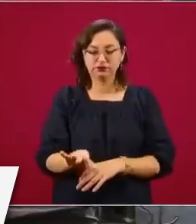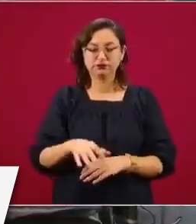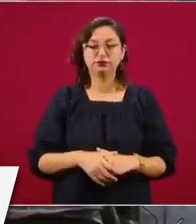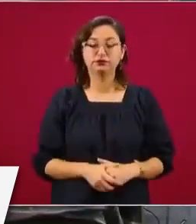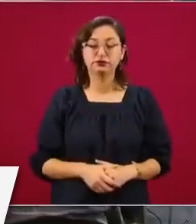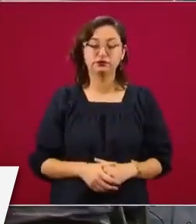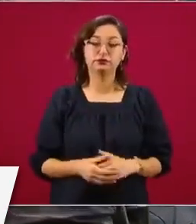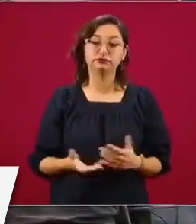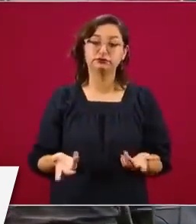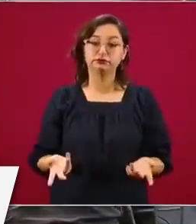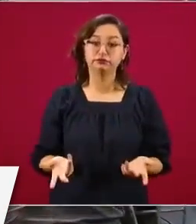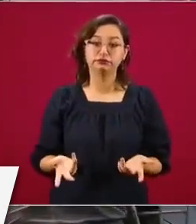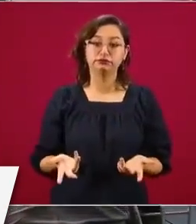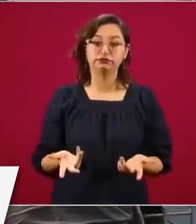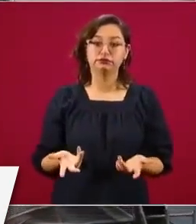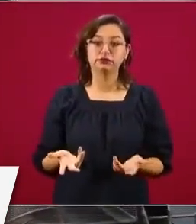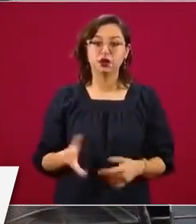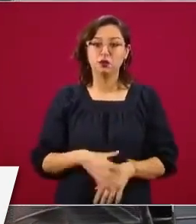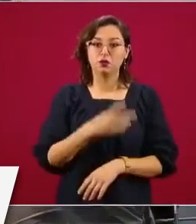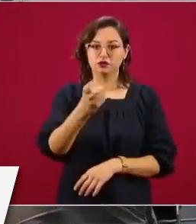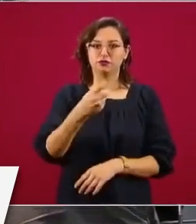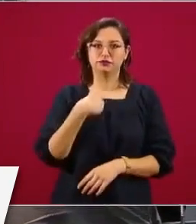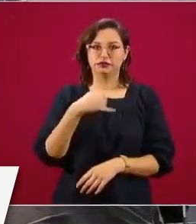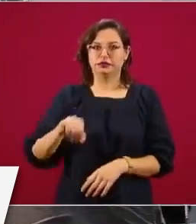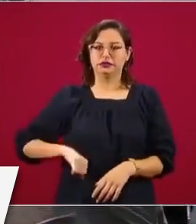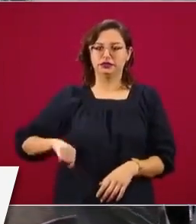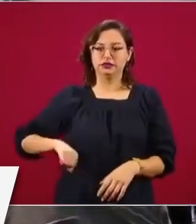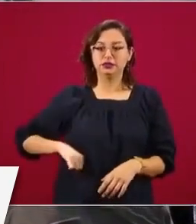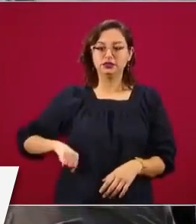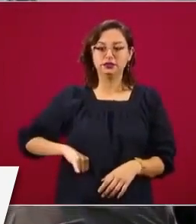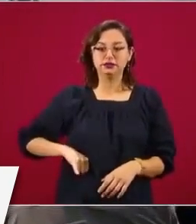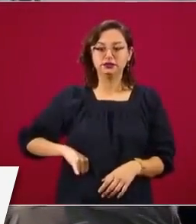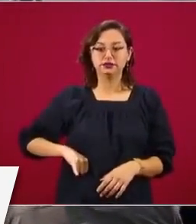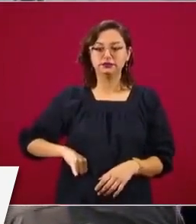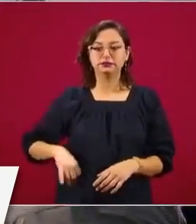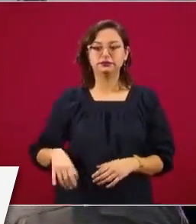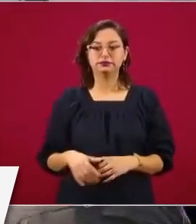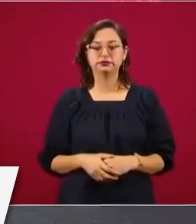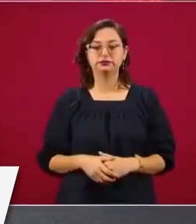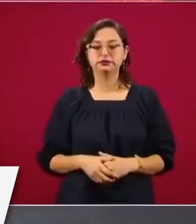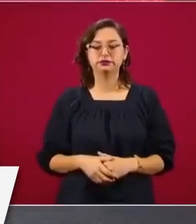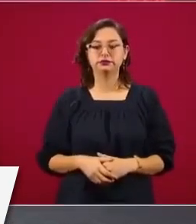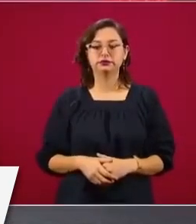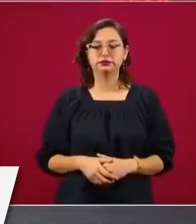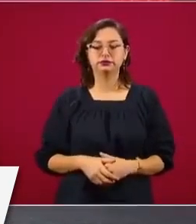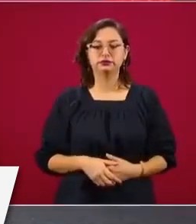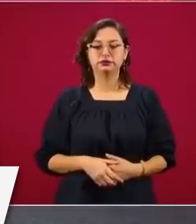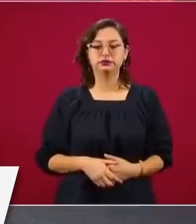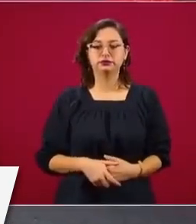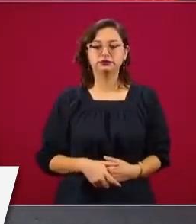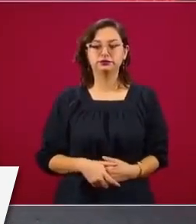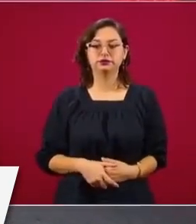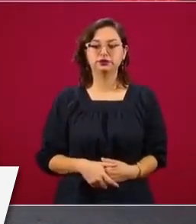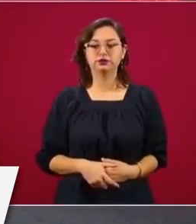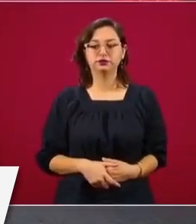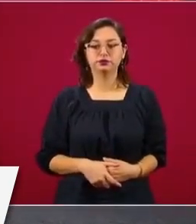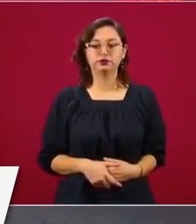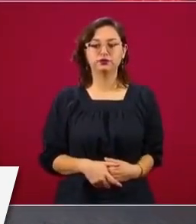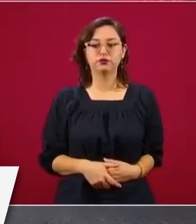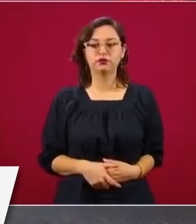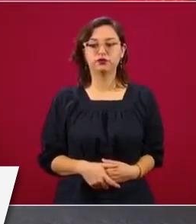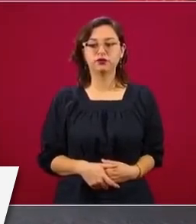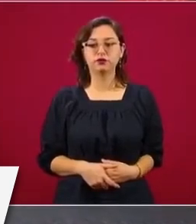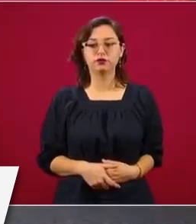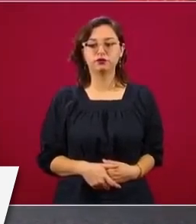Entonces, me interesa por eso y me interesa también